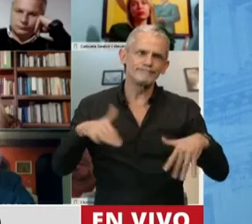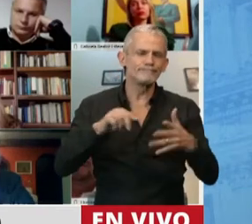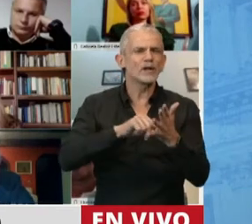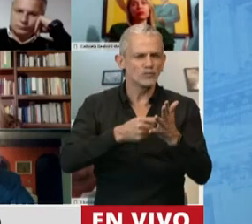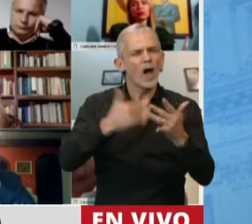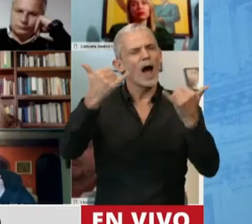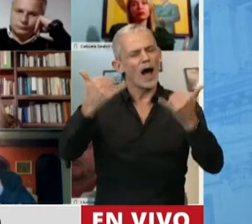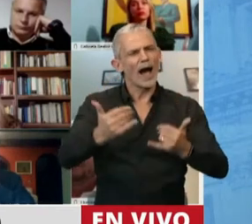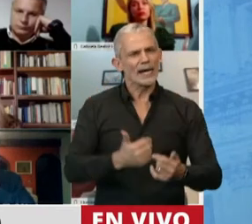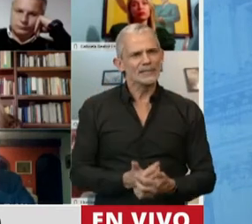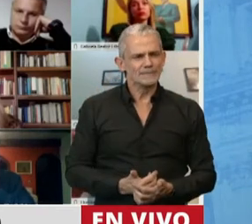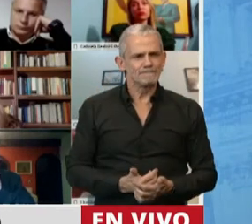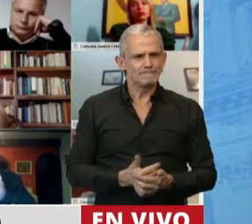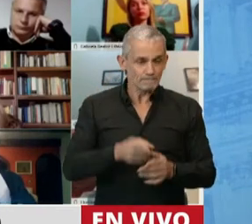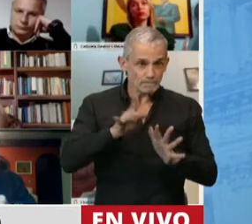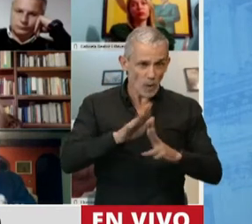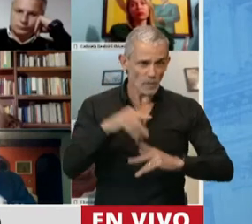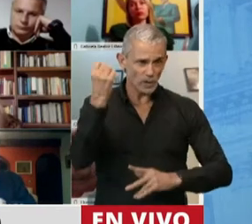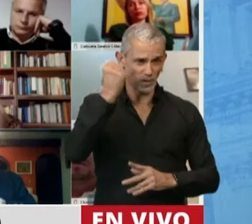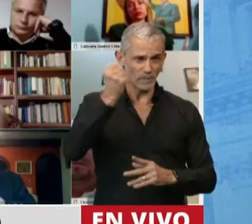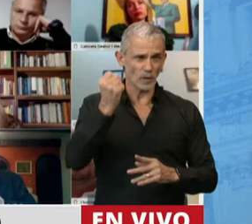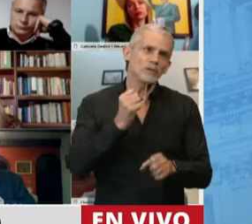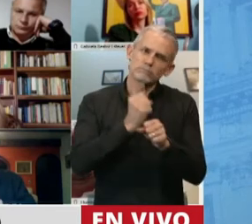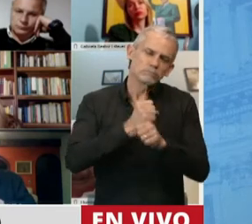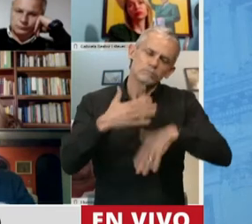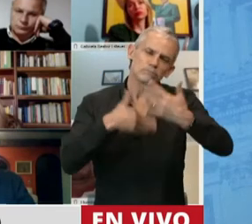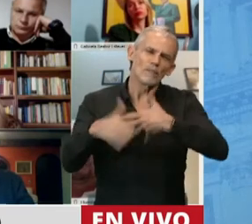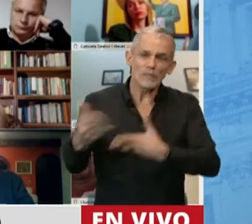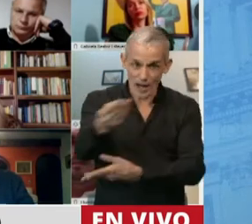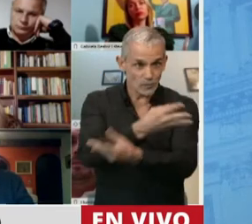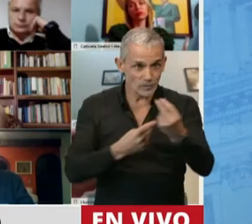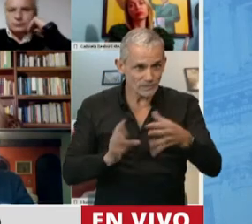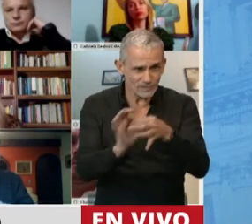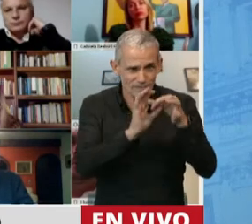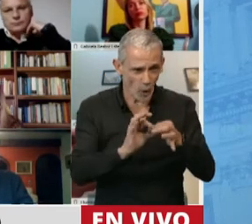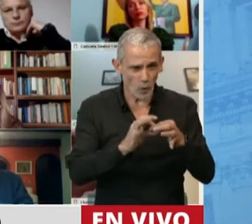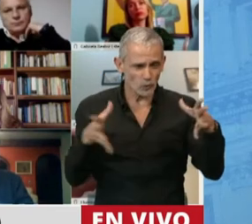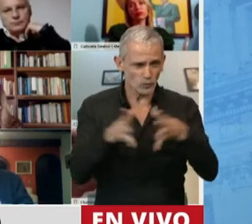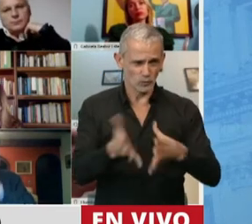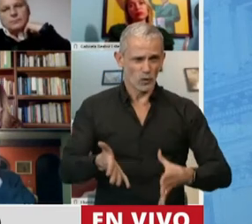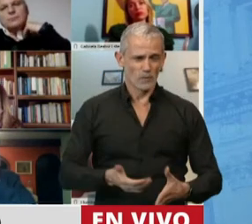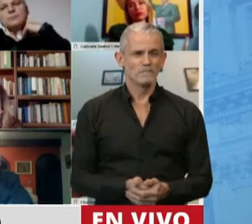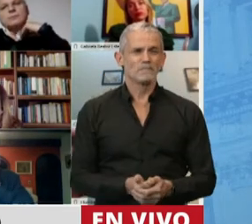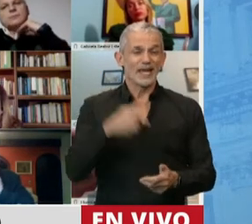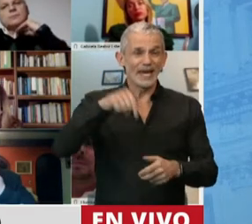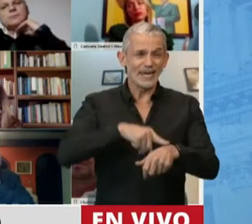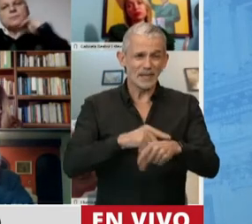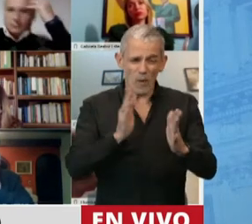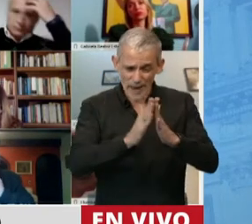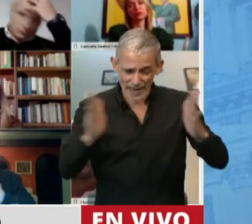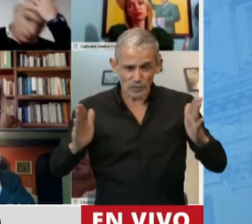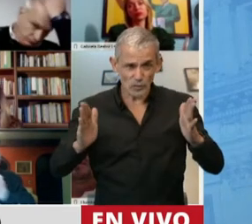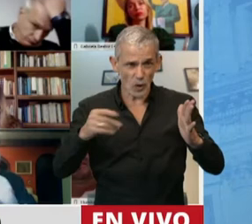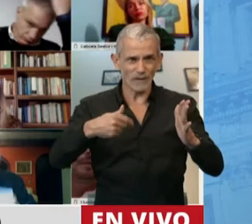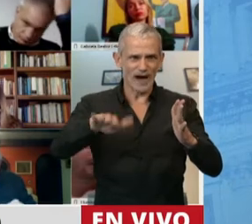ciudades. Por eso es importante seguir trabajando solidariamente y en conjunto. Y en este momento en el cual